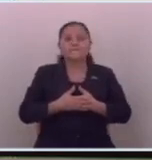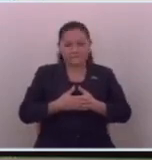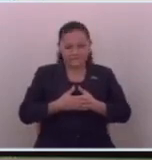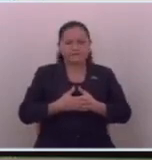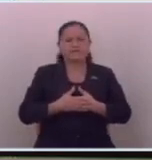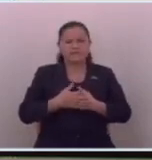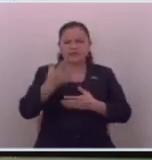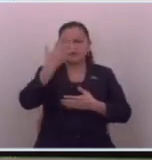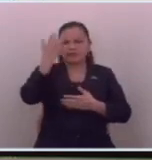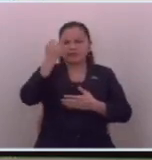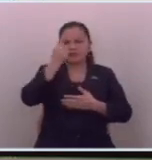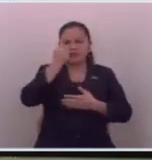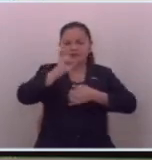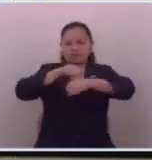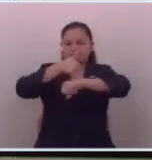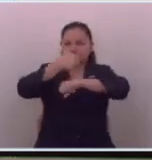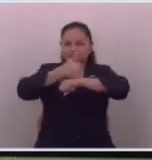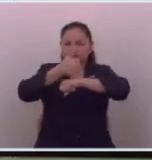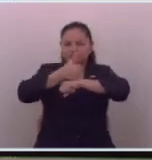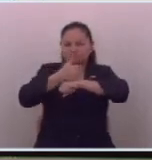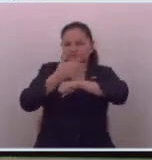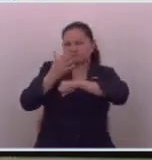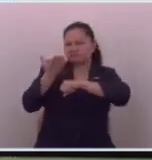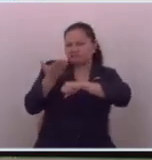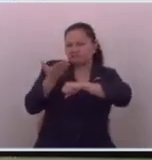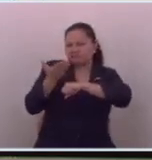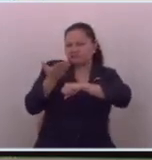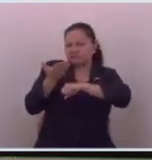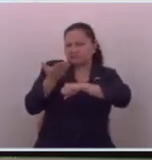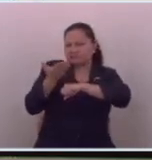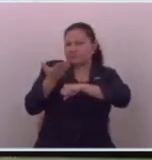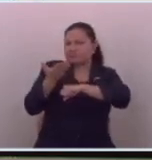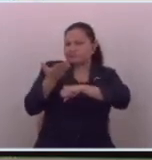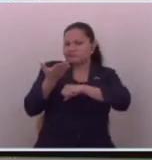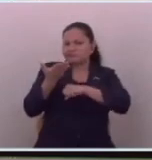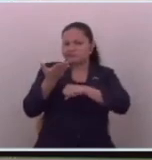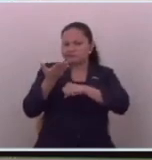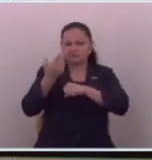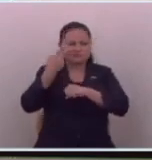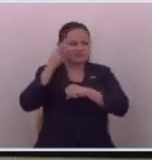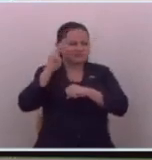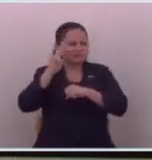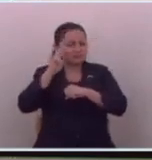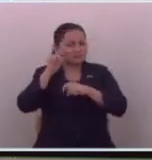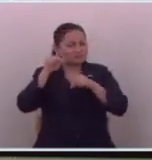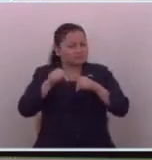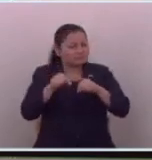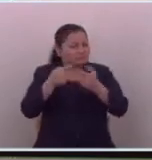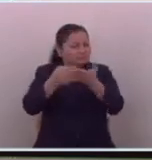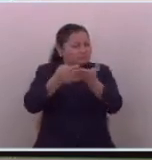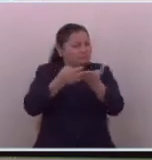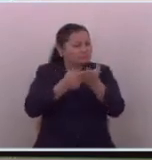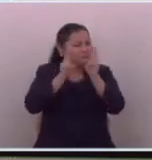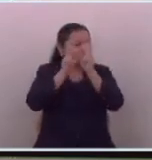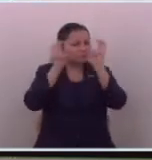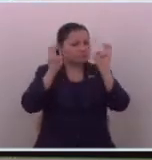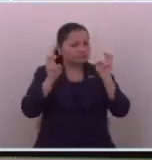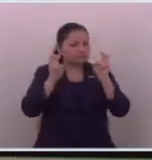definir qué es lo que se está discutiendo